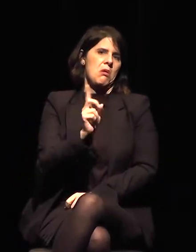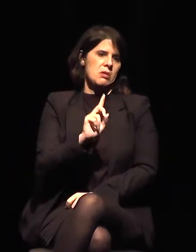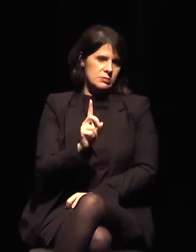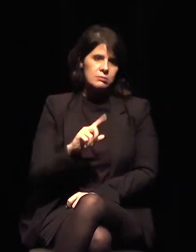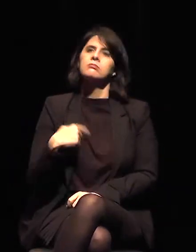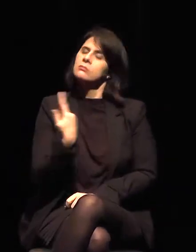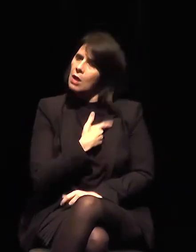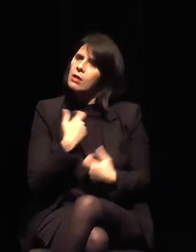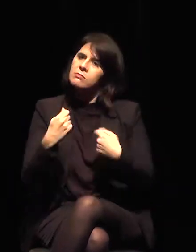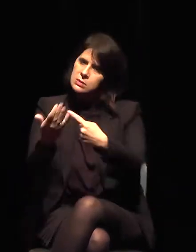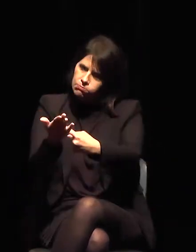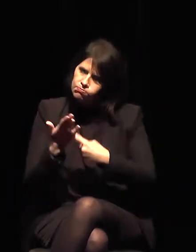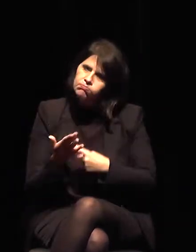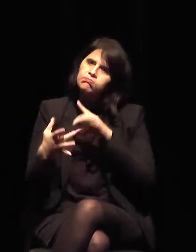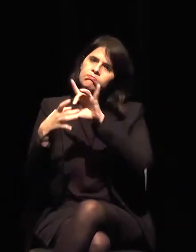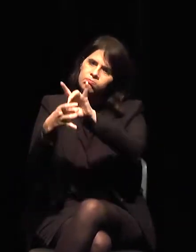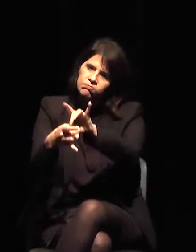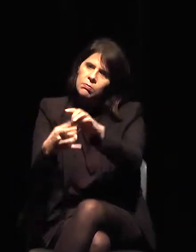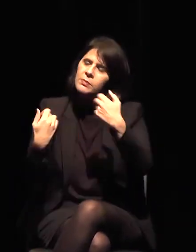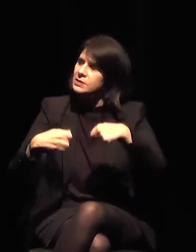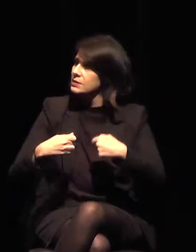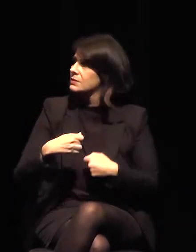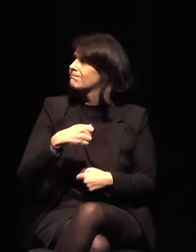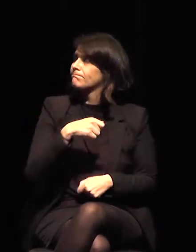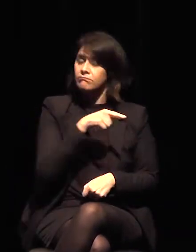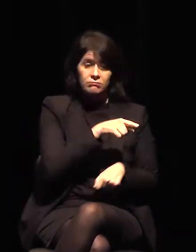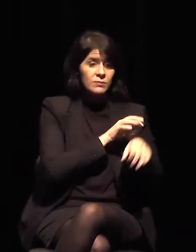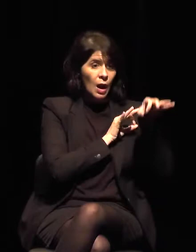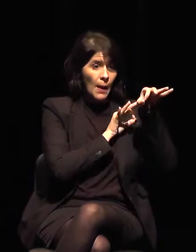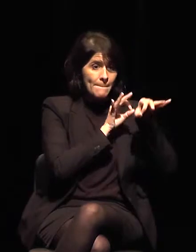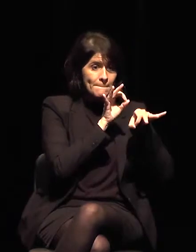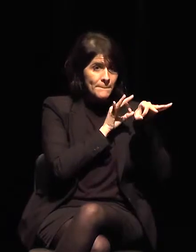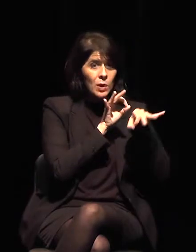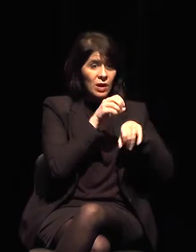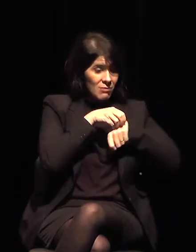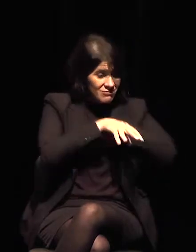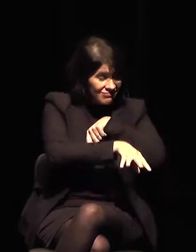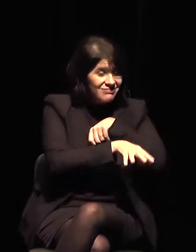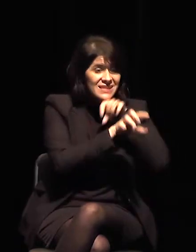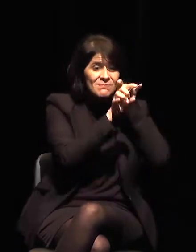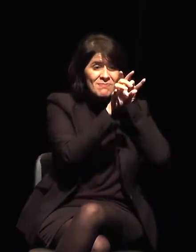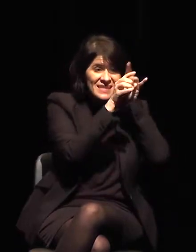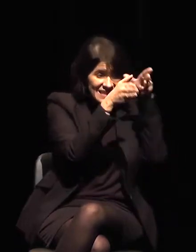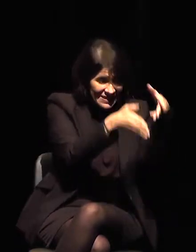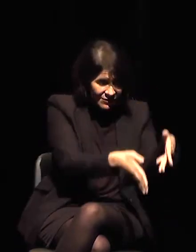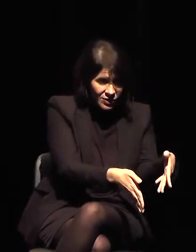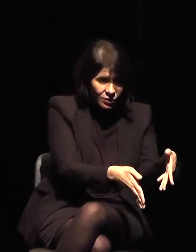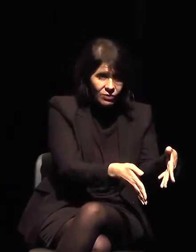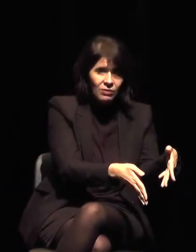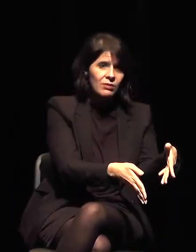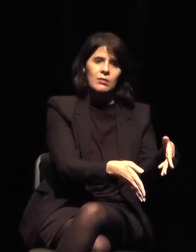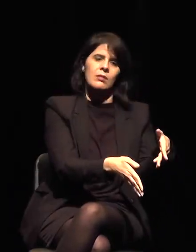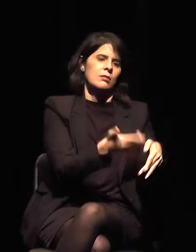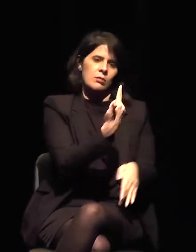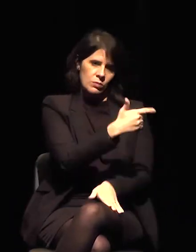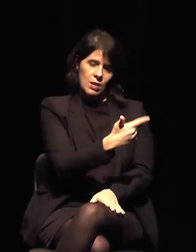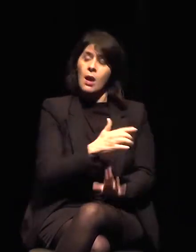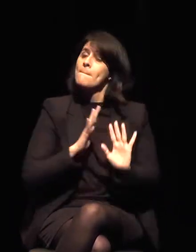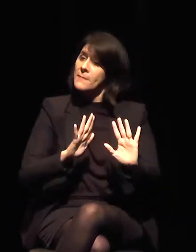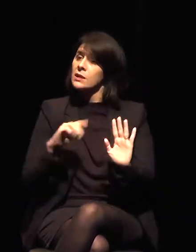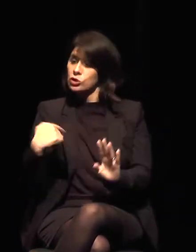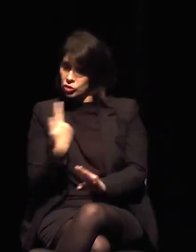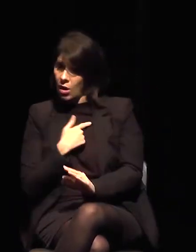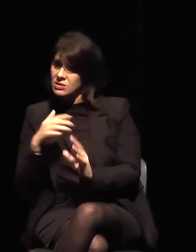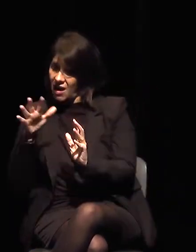No hay un programa específico para bienes culturales. Pero nosotros que estamos aquí, trabajamos con cultura. Quizás juntos